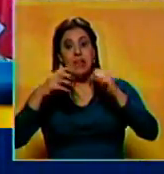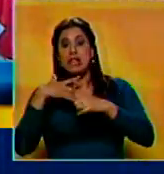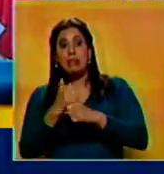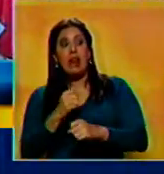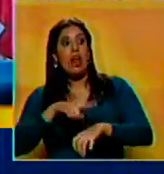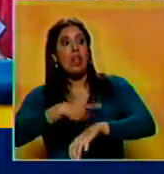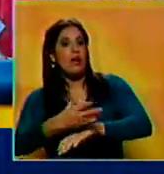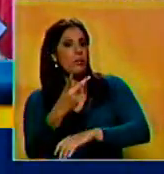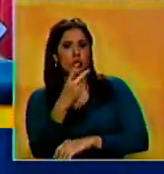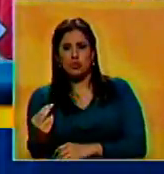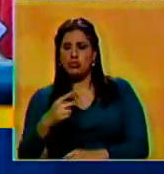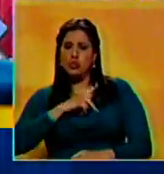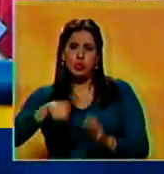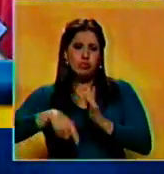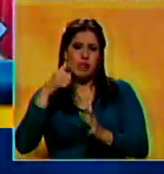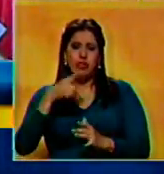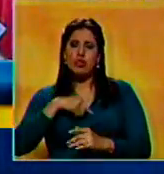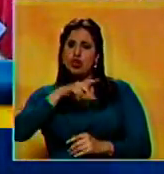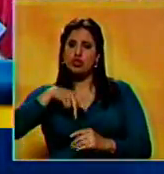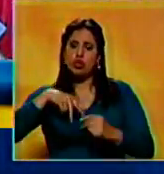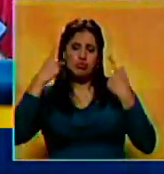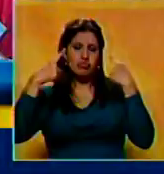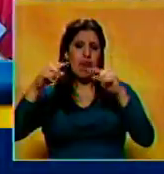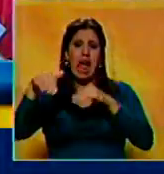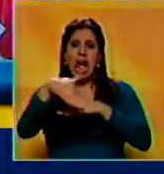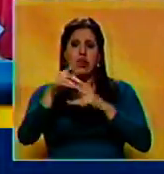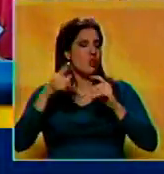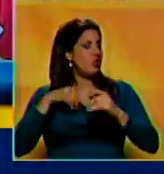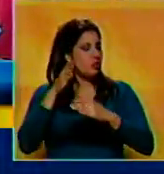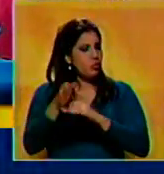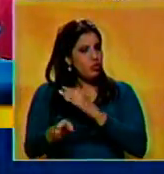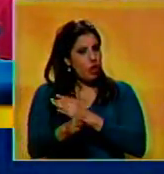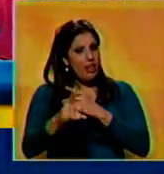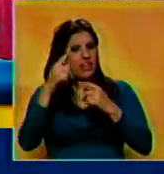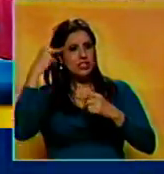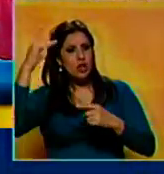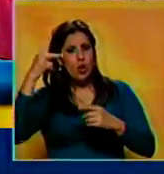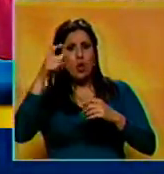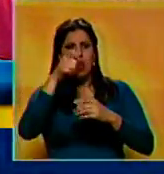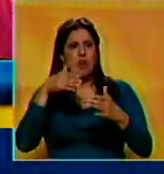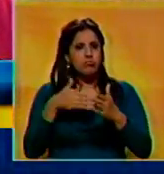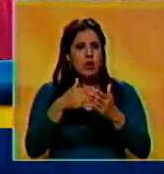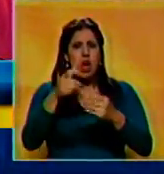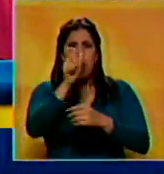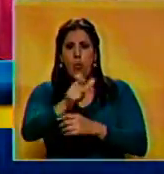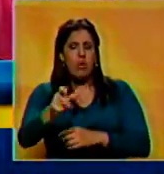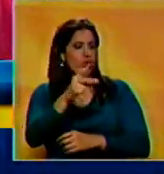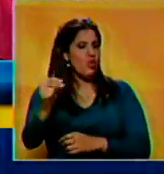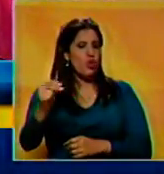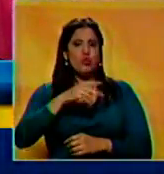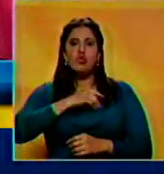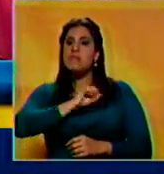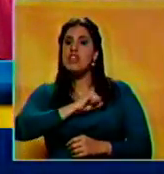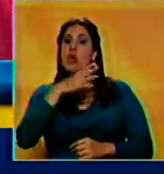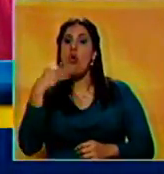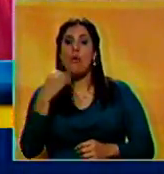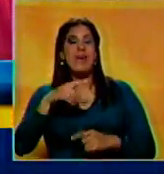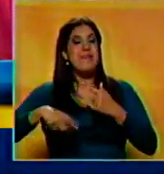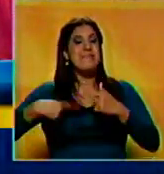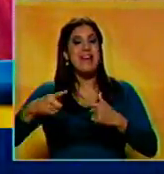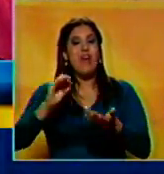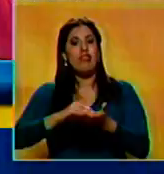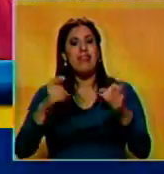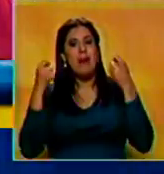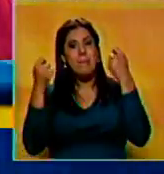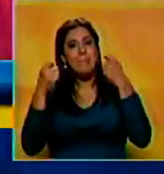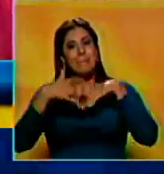esperar mucho tiempo. Nosotros no vamos a abandonar las calles ni le van meter una represión psicológica ni física al pueblo. No le tenemos miedo a la juventud. Mañana tenemos